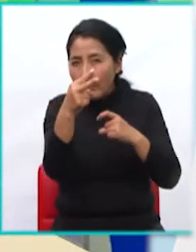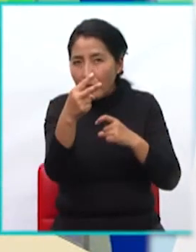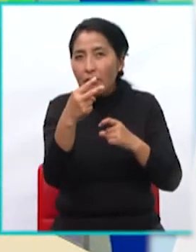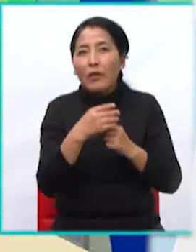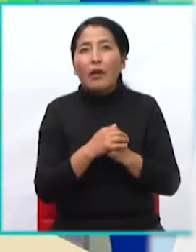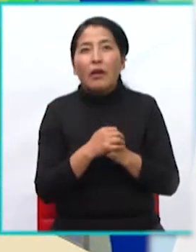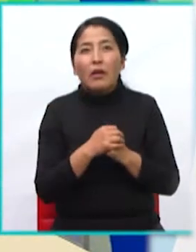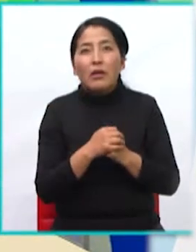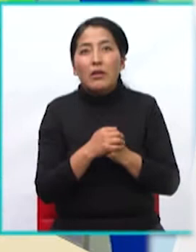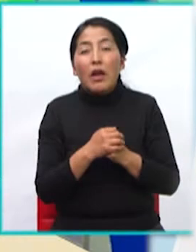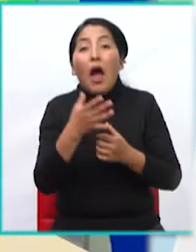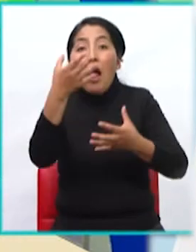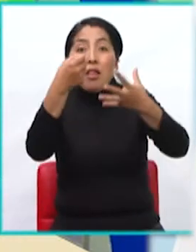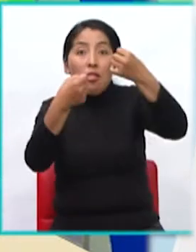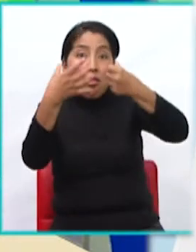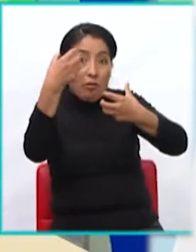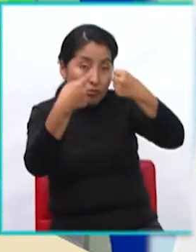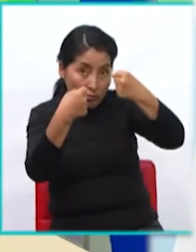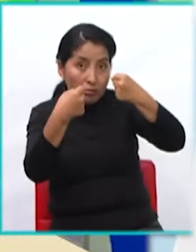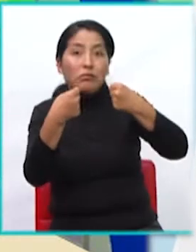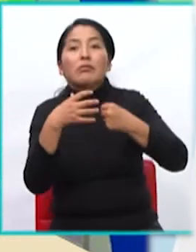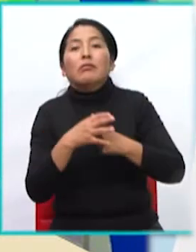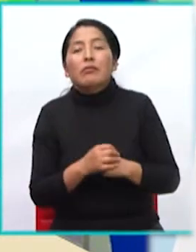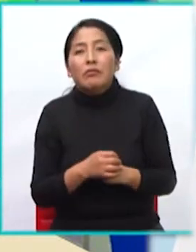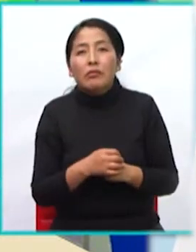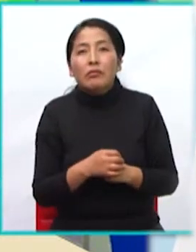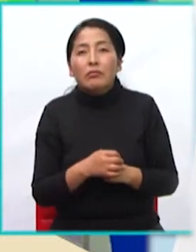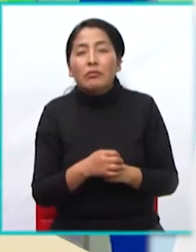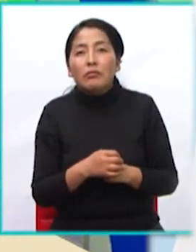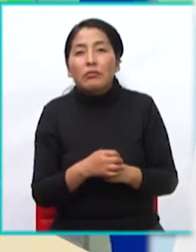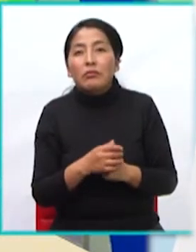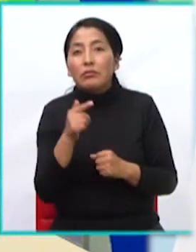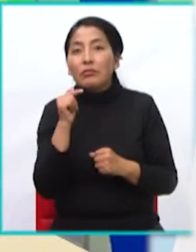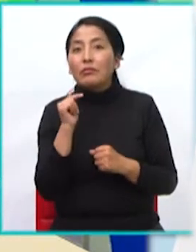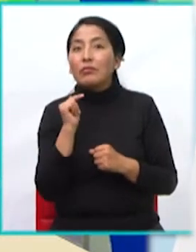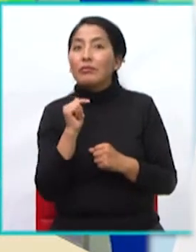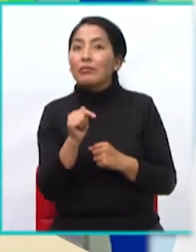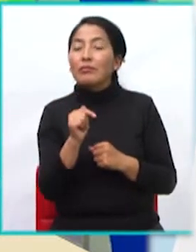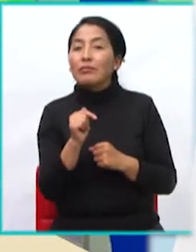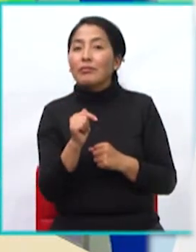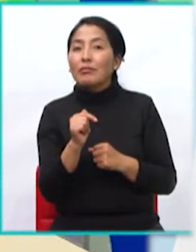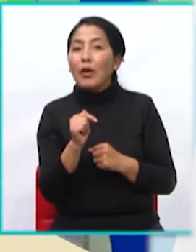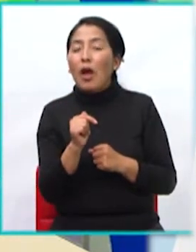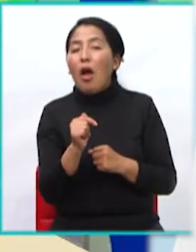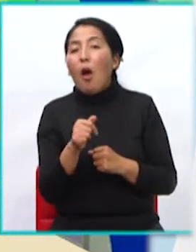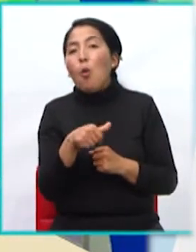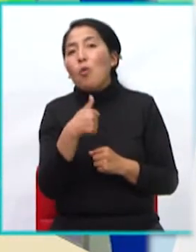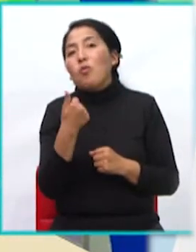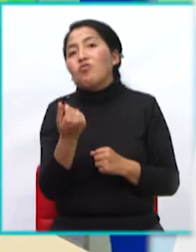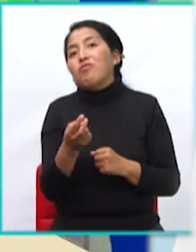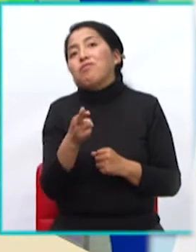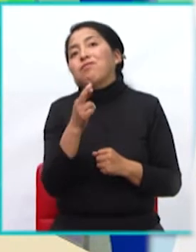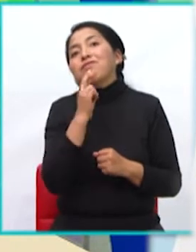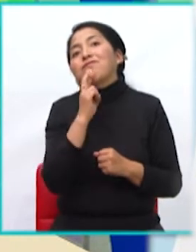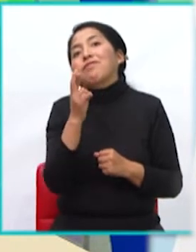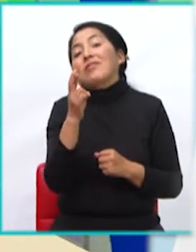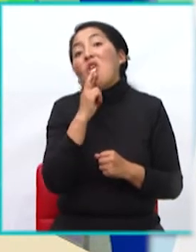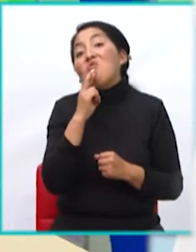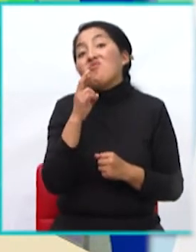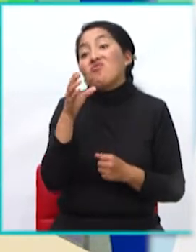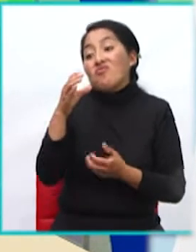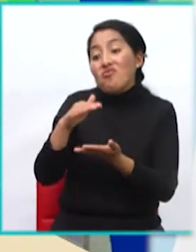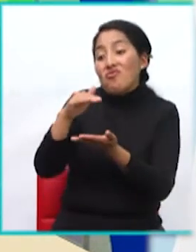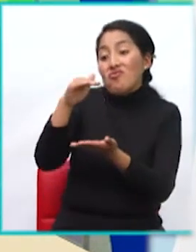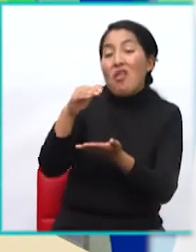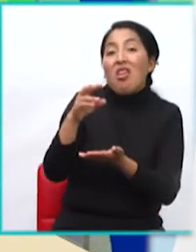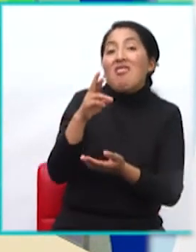Acá leche y acá tengo gaseosa. ¿Qué escogerías?